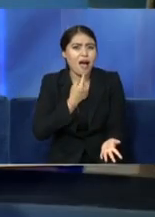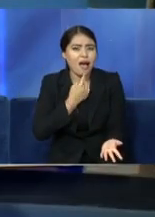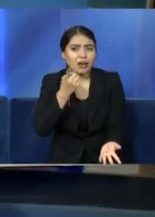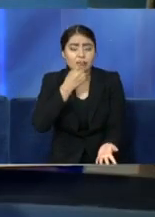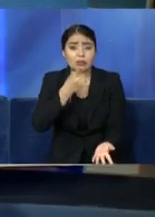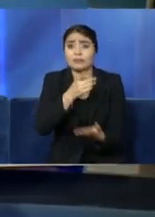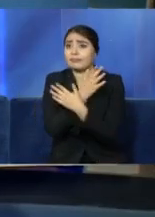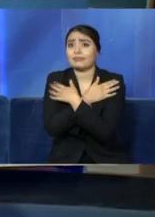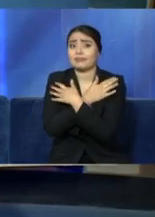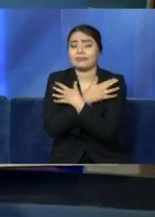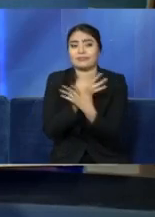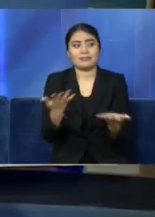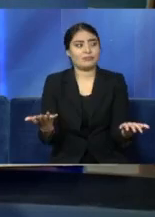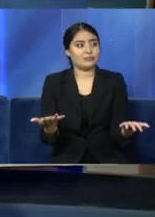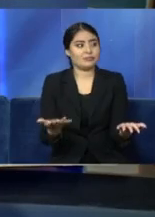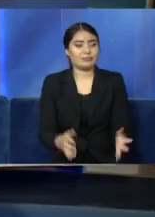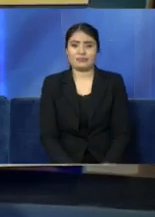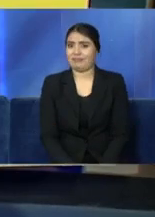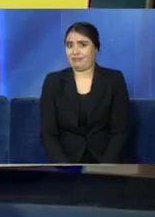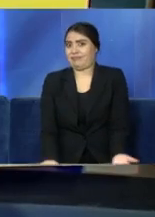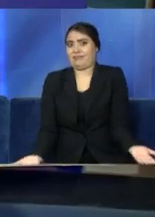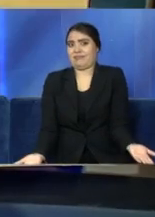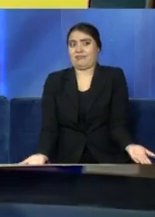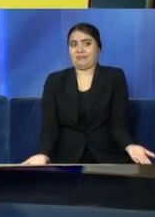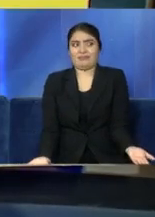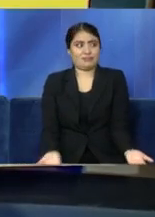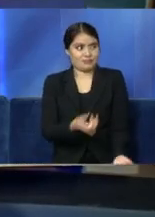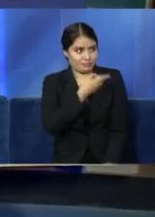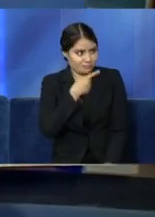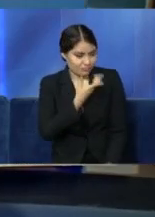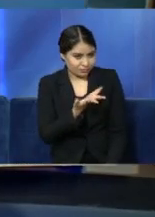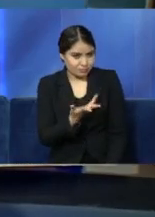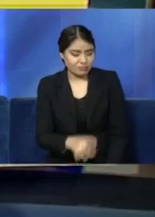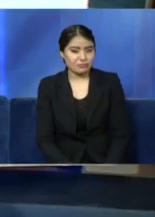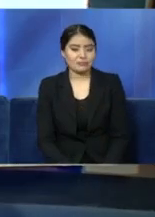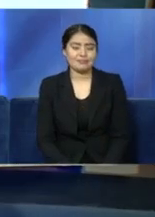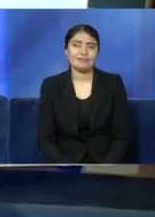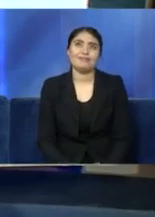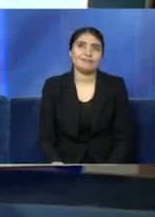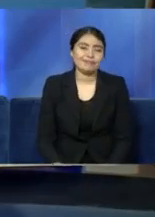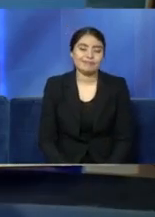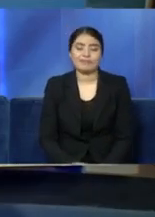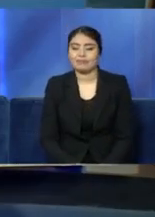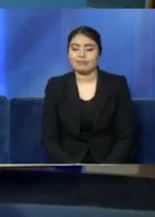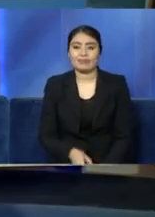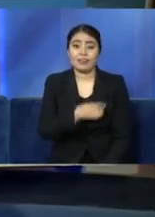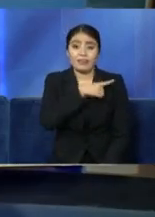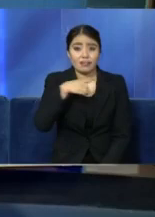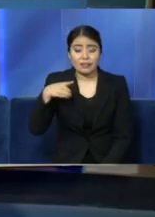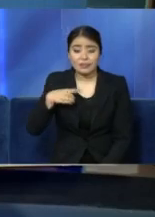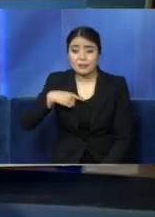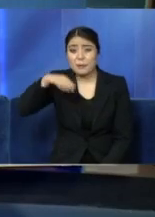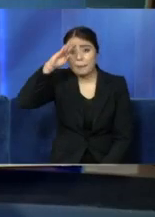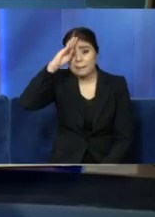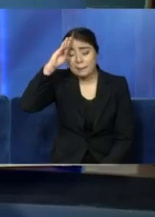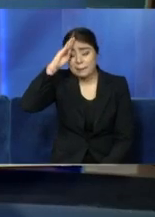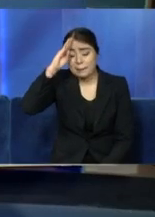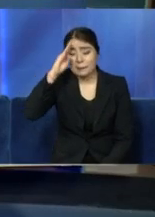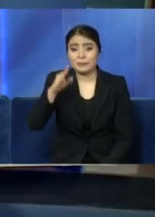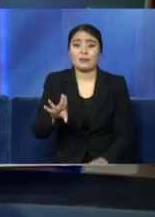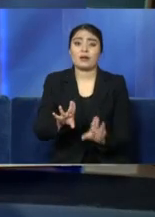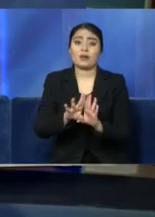Ahí... No, entrele, Marta, entrele. Tenemos que estar conscientes de que las medidas de prevención son las